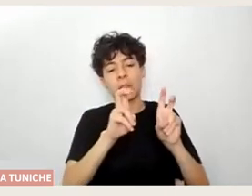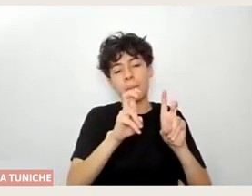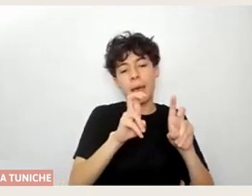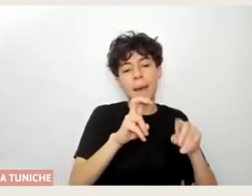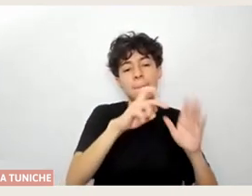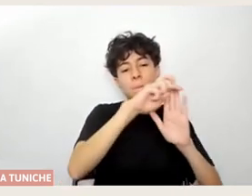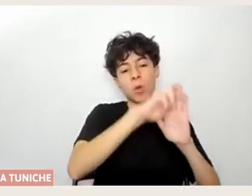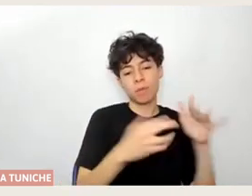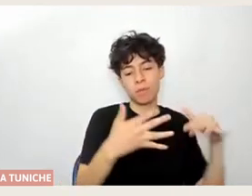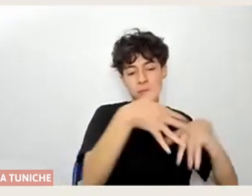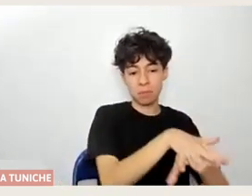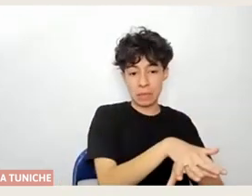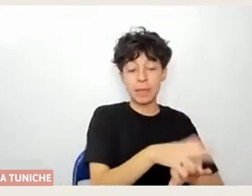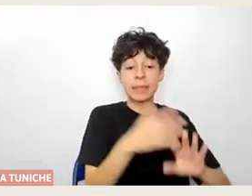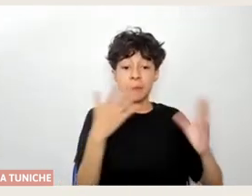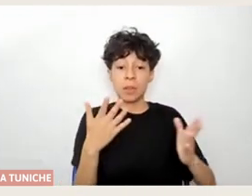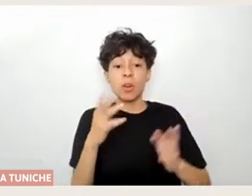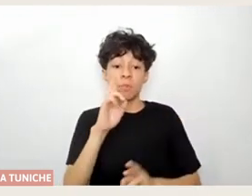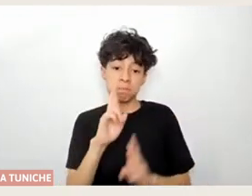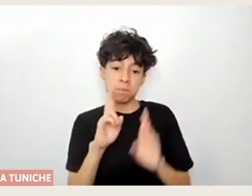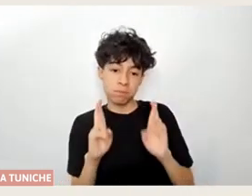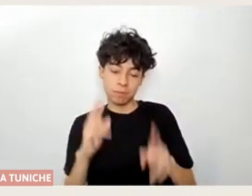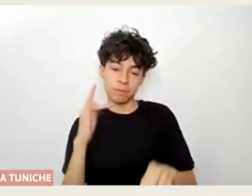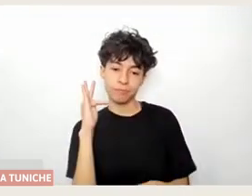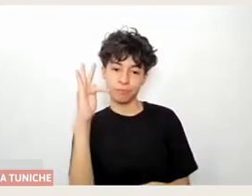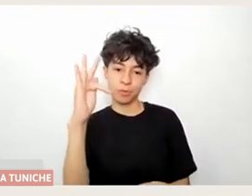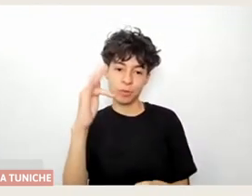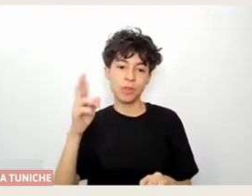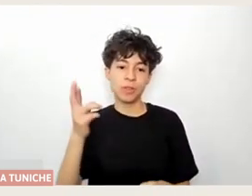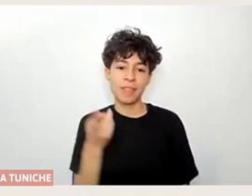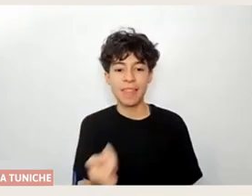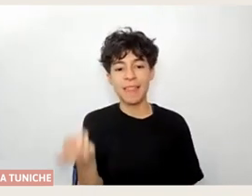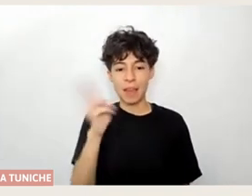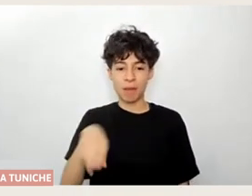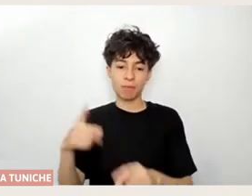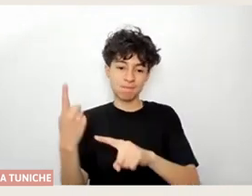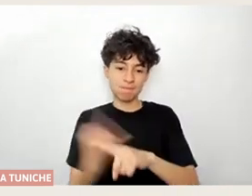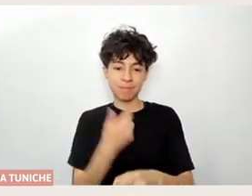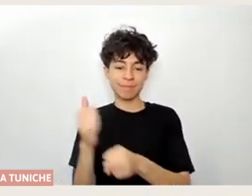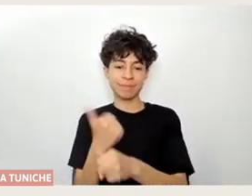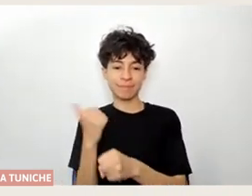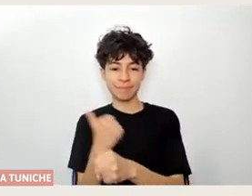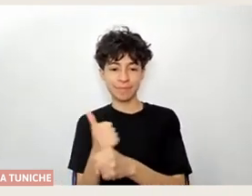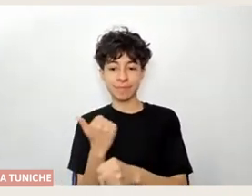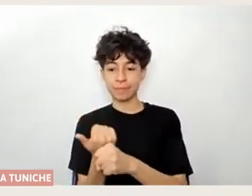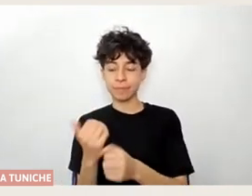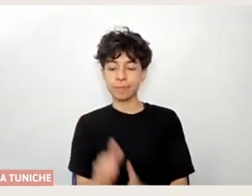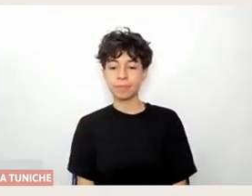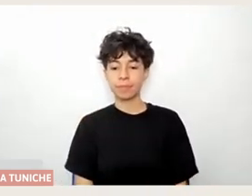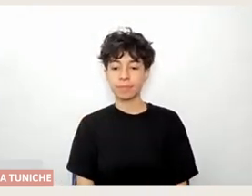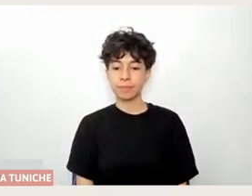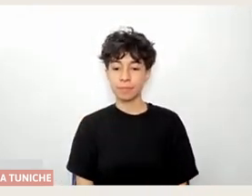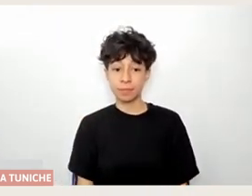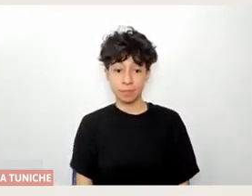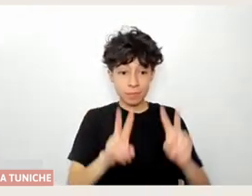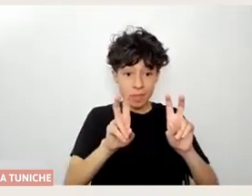a tener otro encuentro. En relación a lo que es la página, vi la